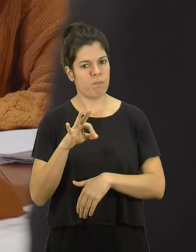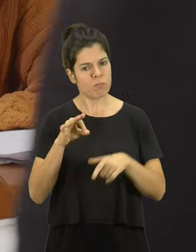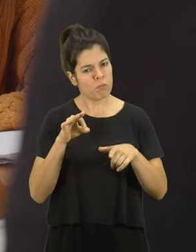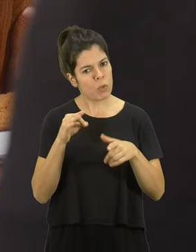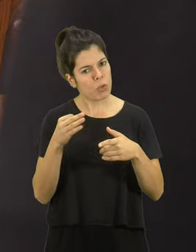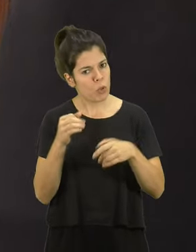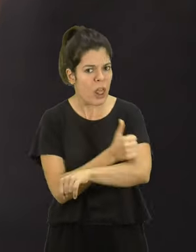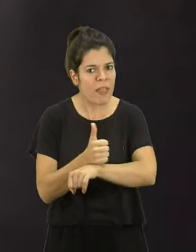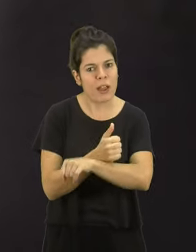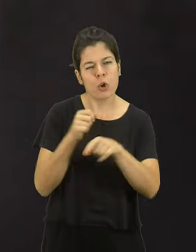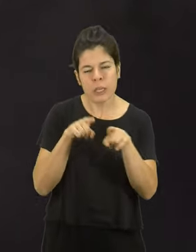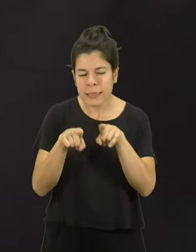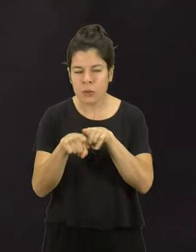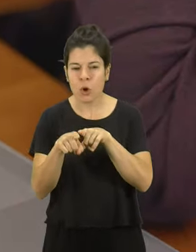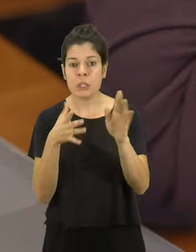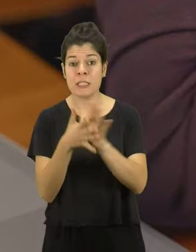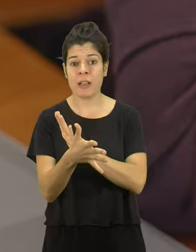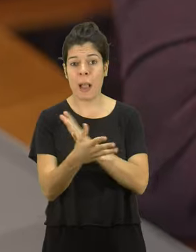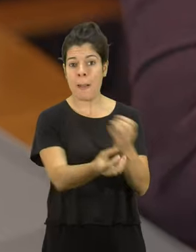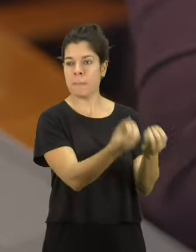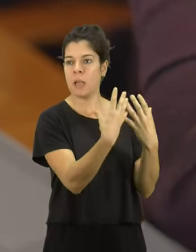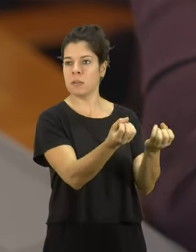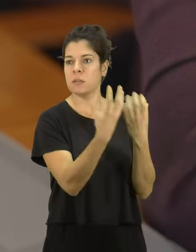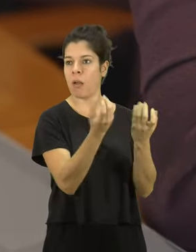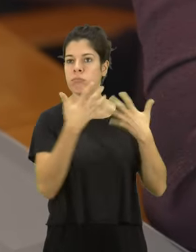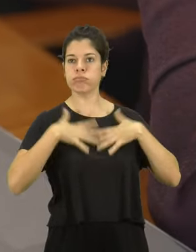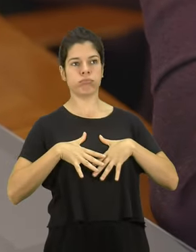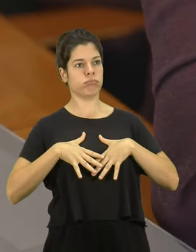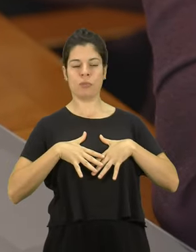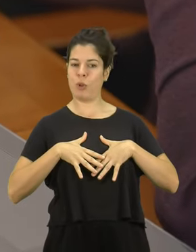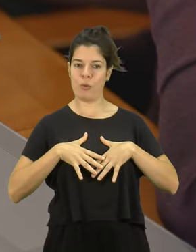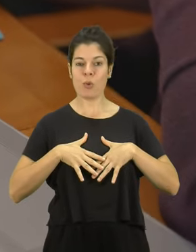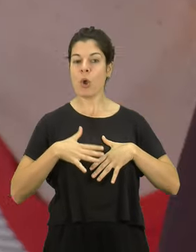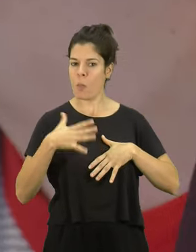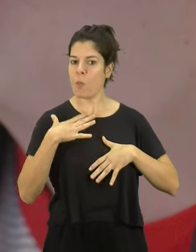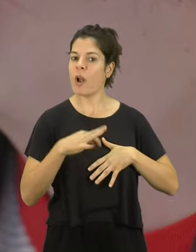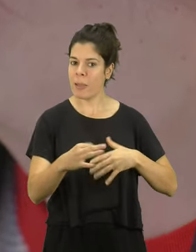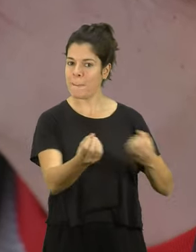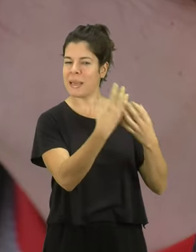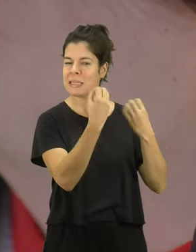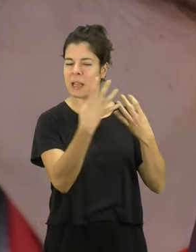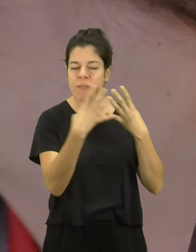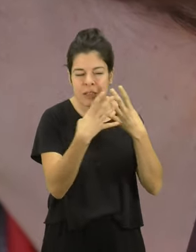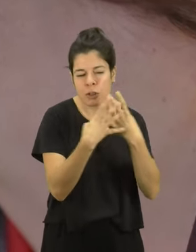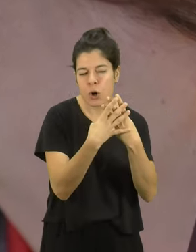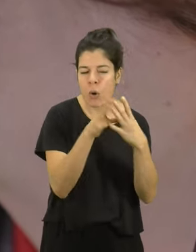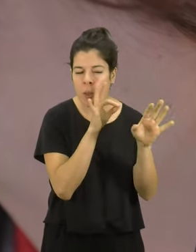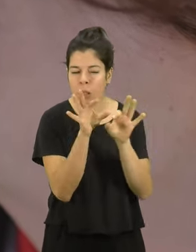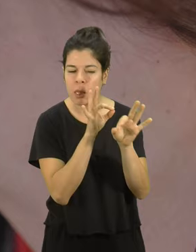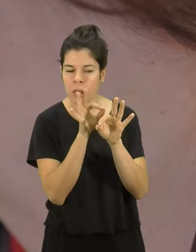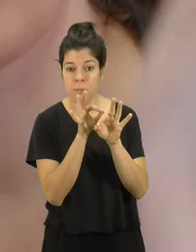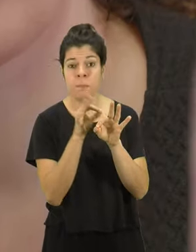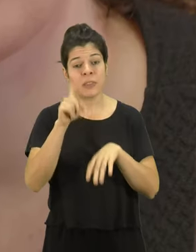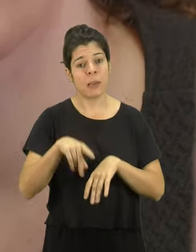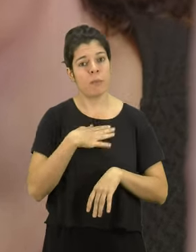críticos, donde no consuman el mensaje que se les da, sino sean capaces de filtrarlo y de crear otro